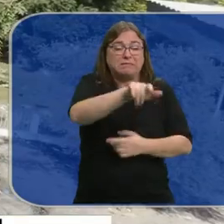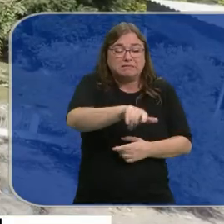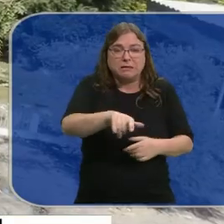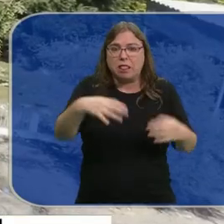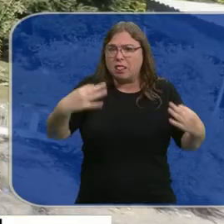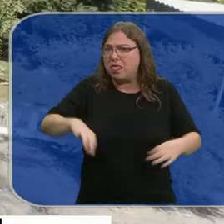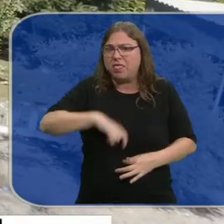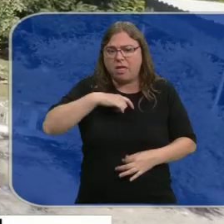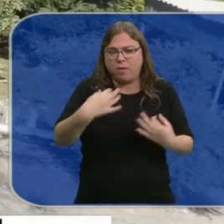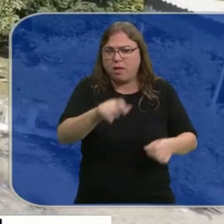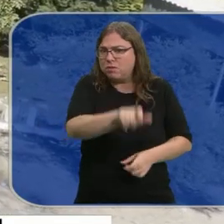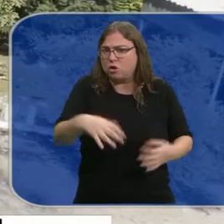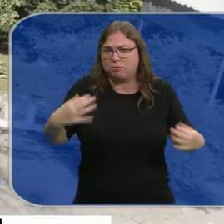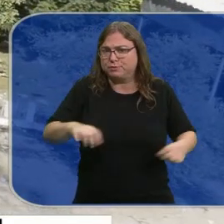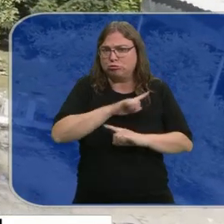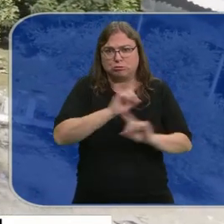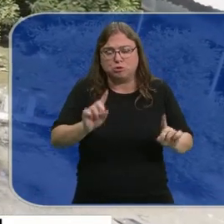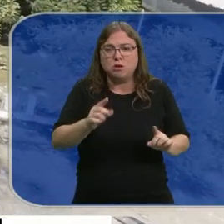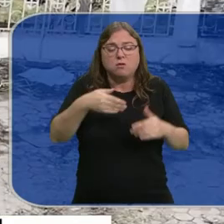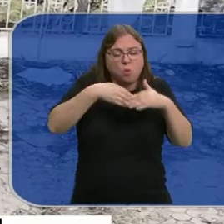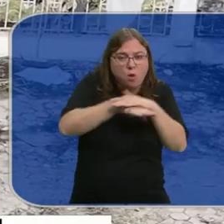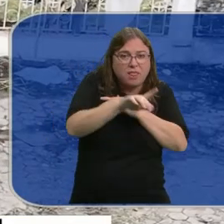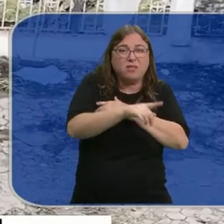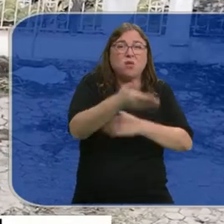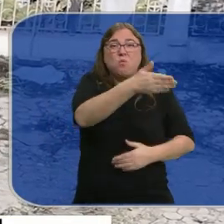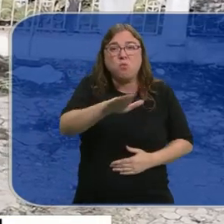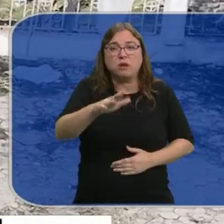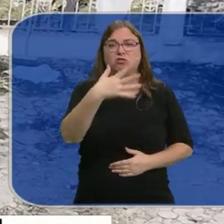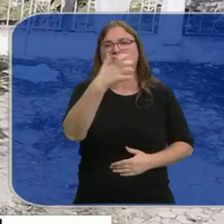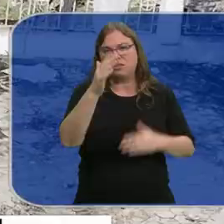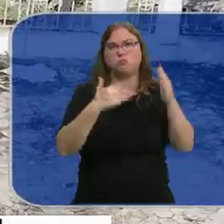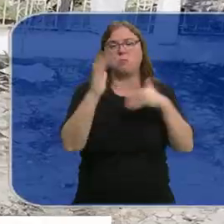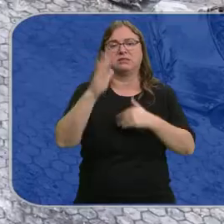civiles que se refugiaban en el centro médico. La cifra de muertos supera los 500.